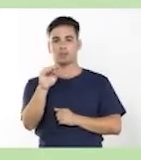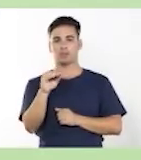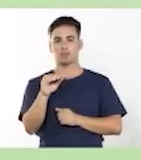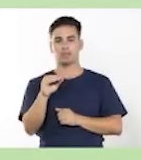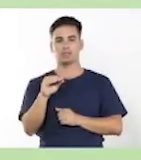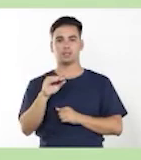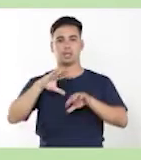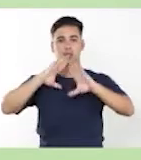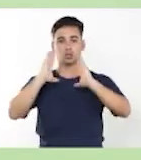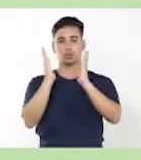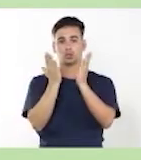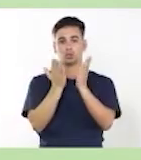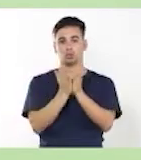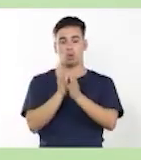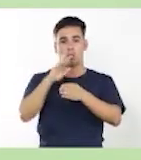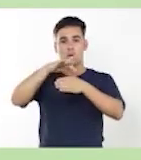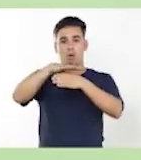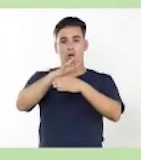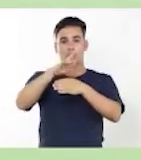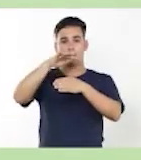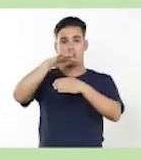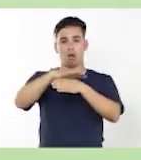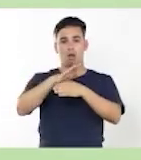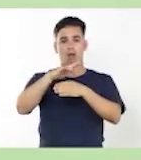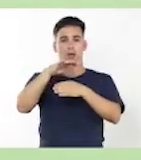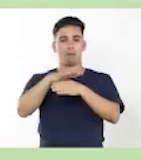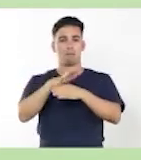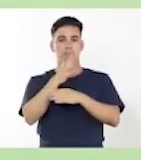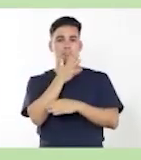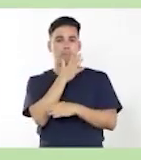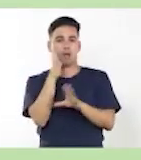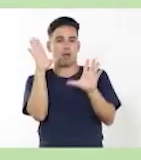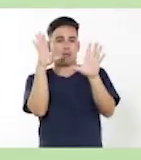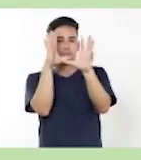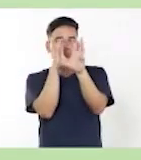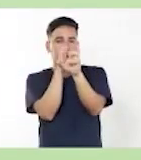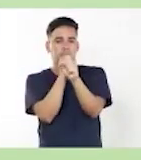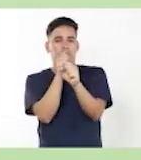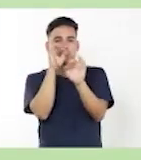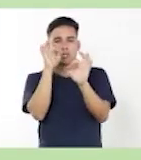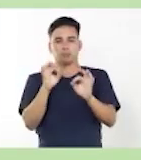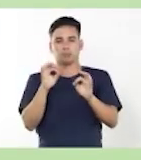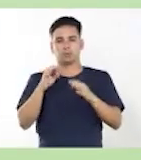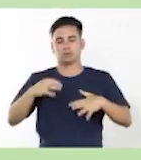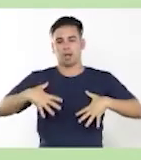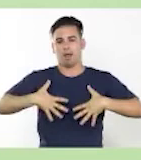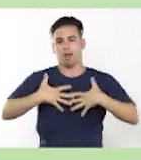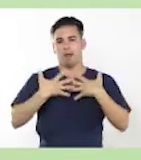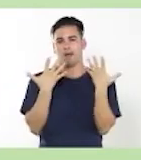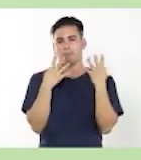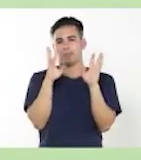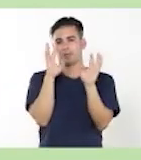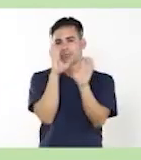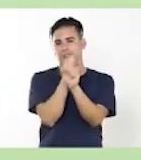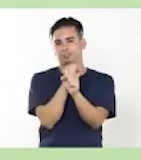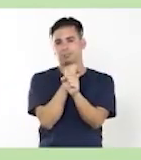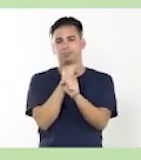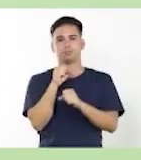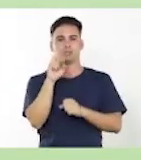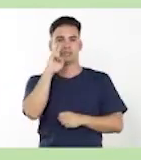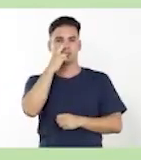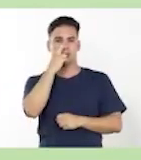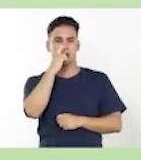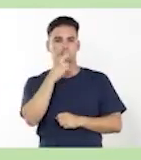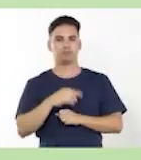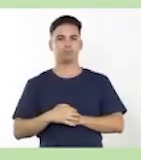todos en un mar de luto. Inciso 3, subraya la palabra